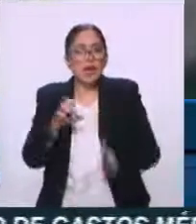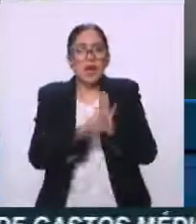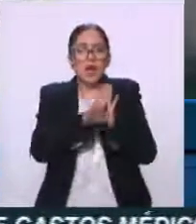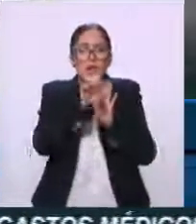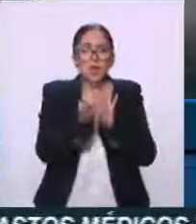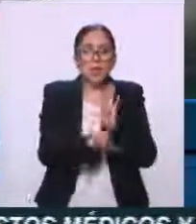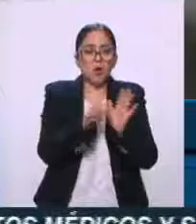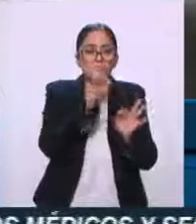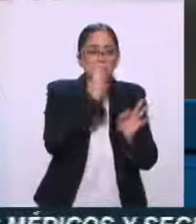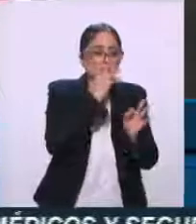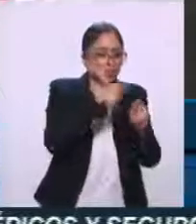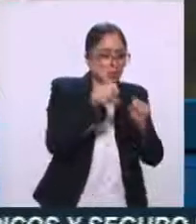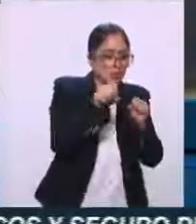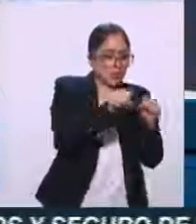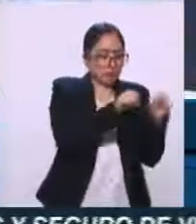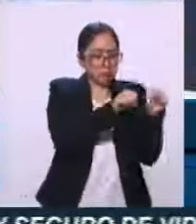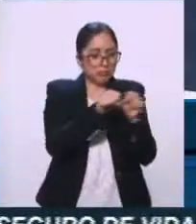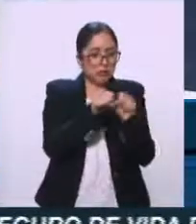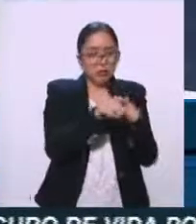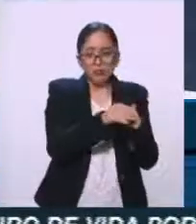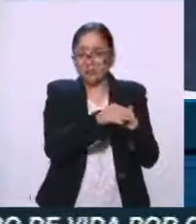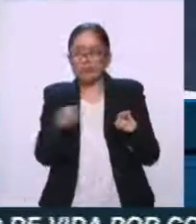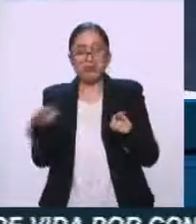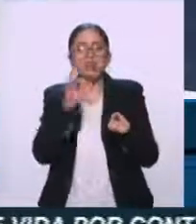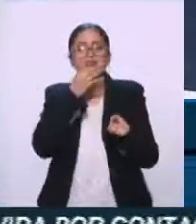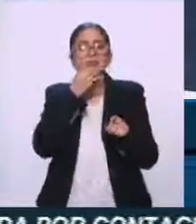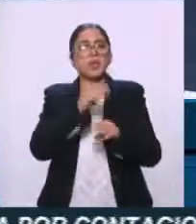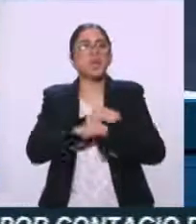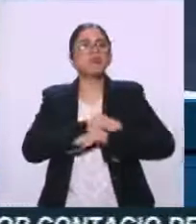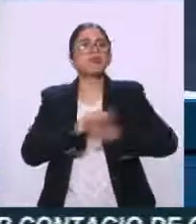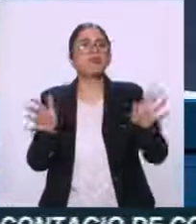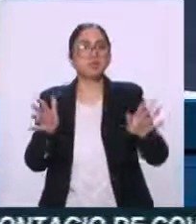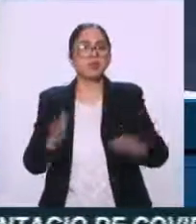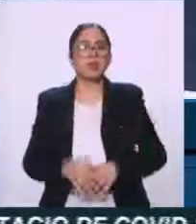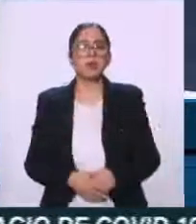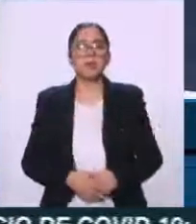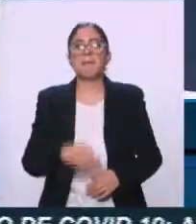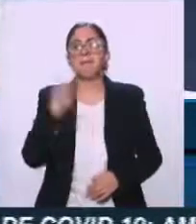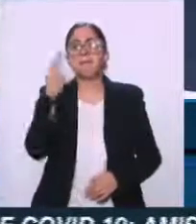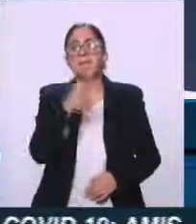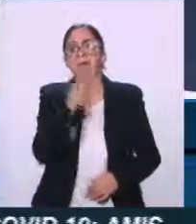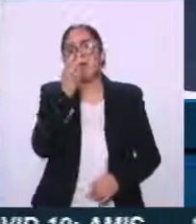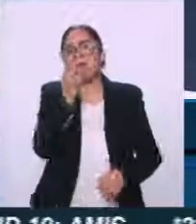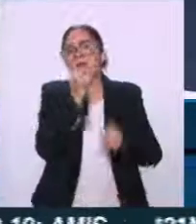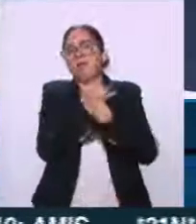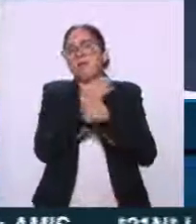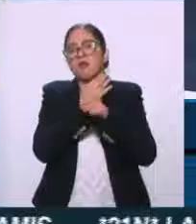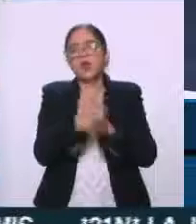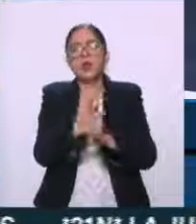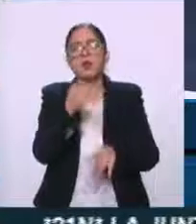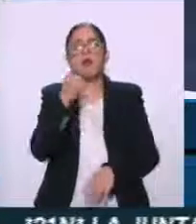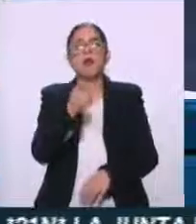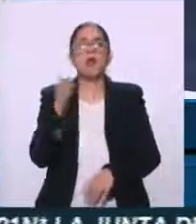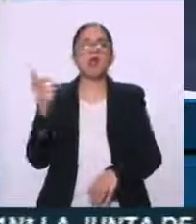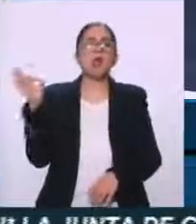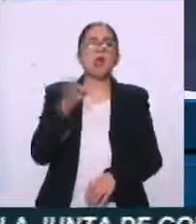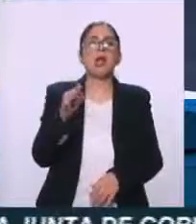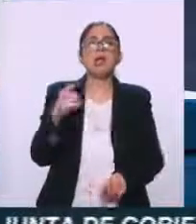sismo. Cayeron muy bajo, muy, muy bajo, cayeron. Alberto, ¿quién pudo haber estado detrás de esta información súper maliciosa?